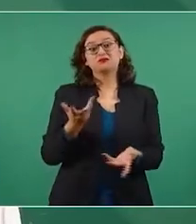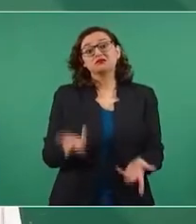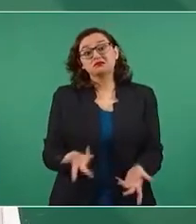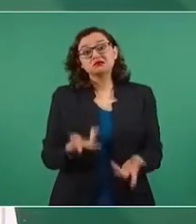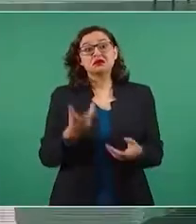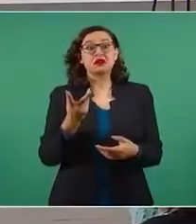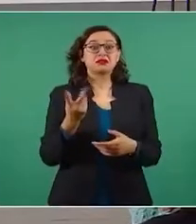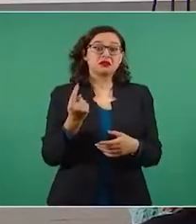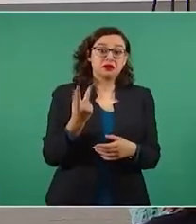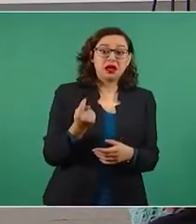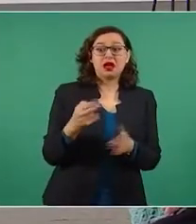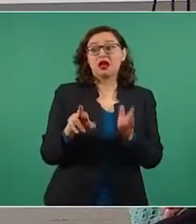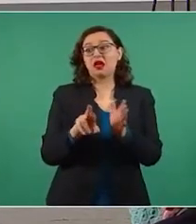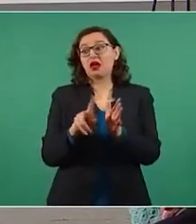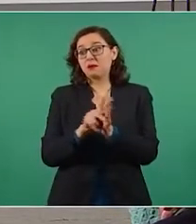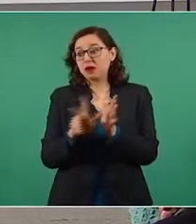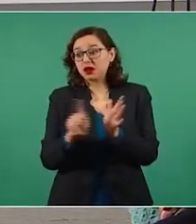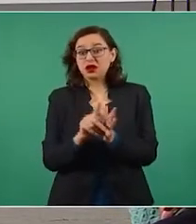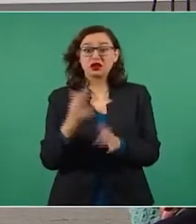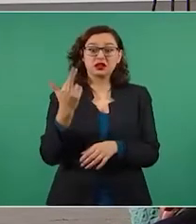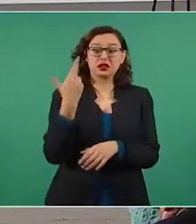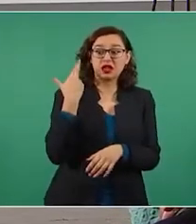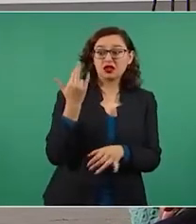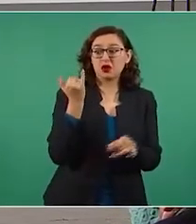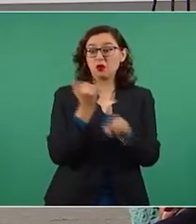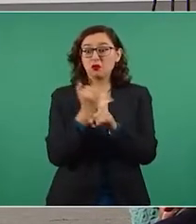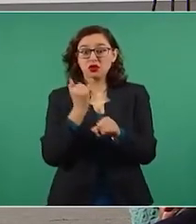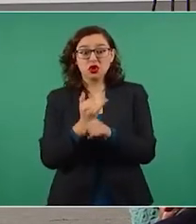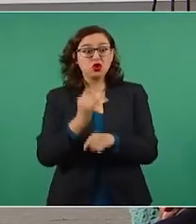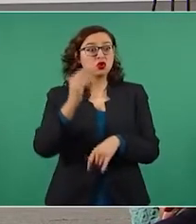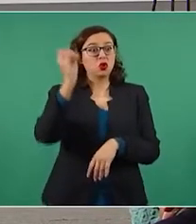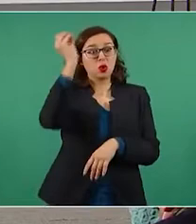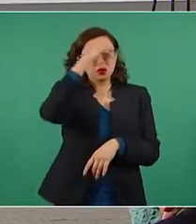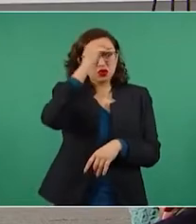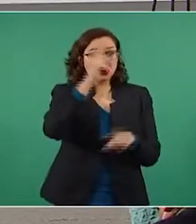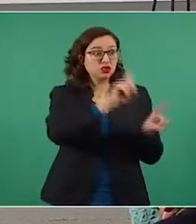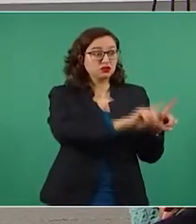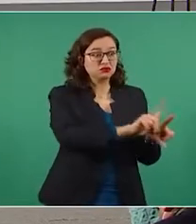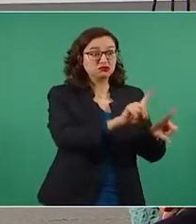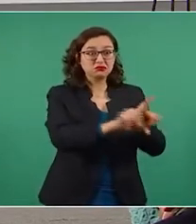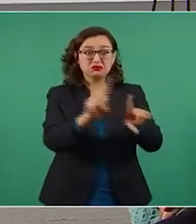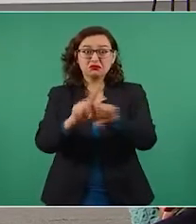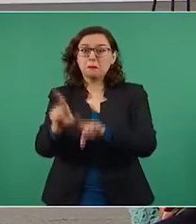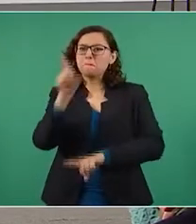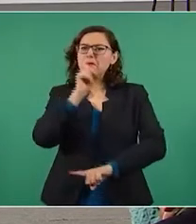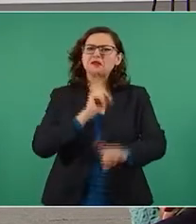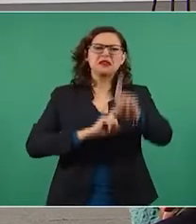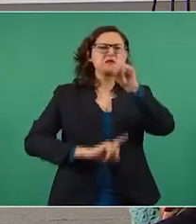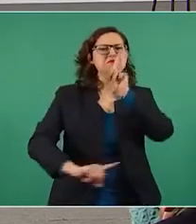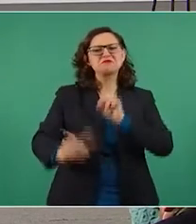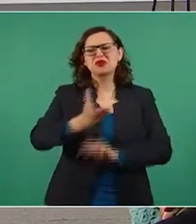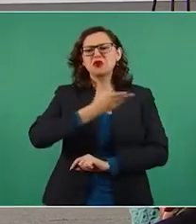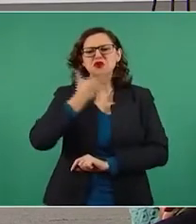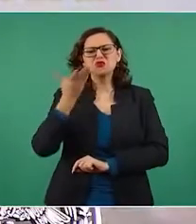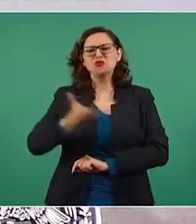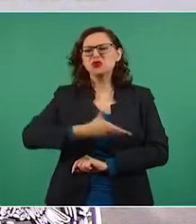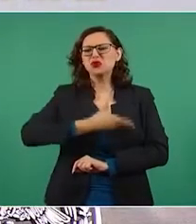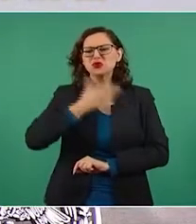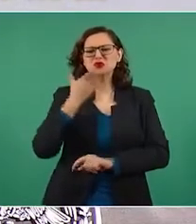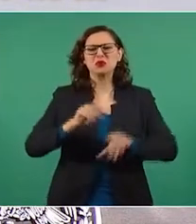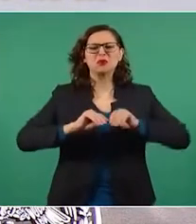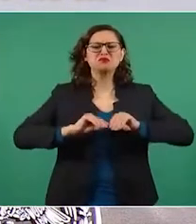medios de comunicación y los mal llamados líderes de opinión, salvo sus honrosas excepciones, cometen abusos emitiendo